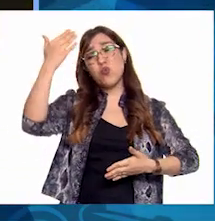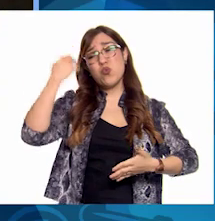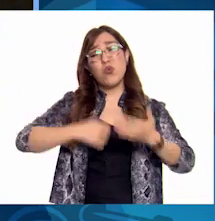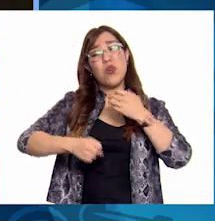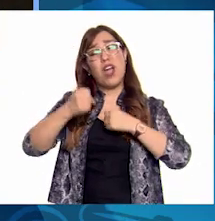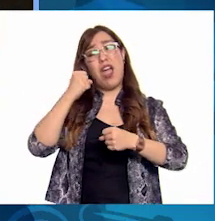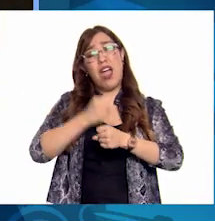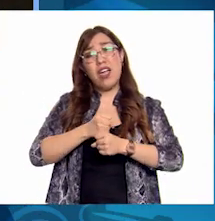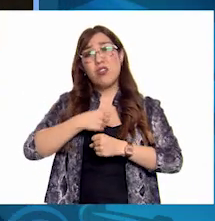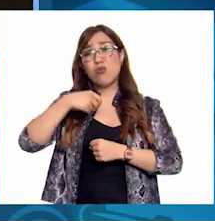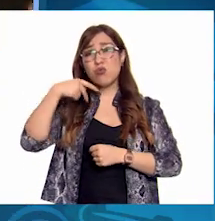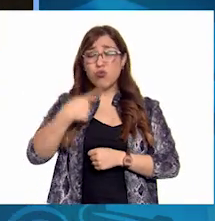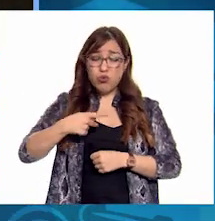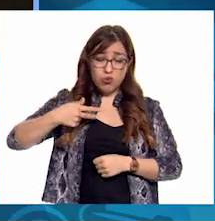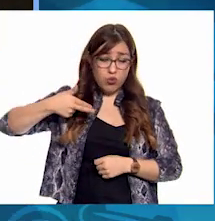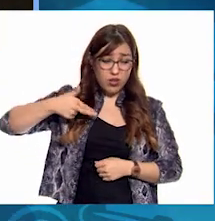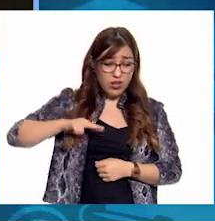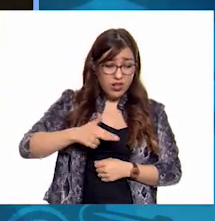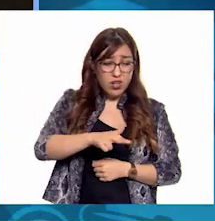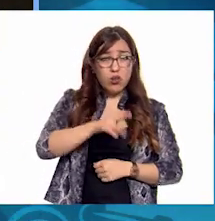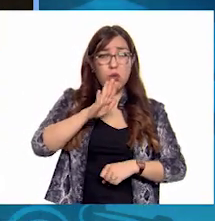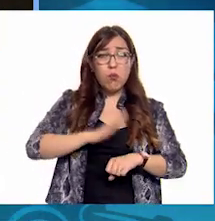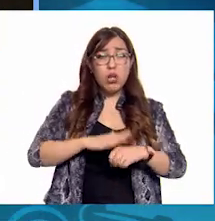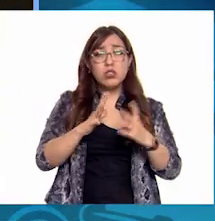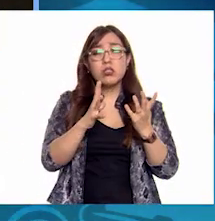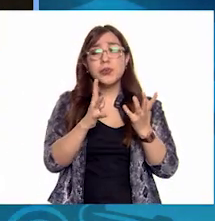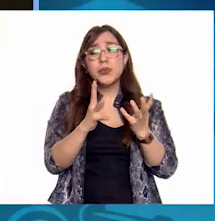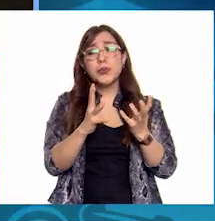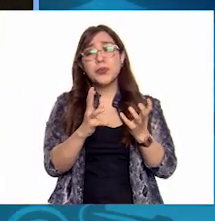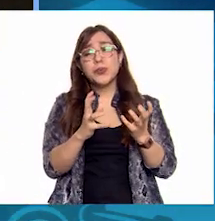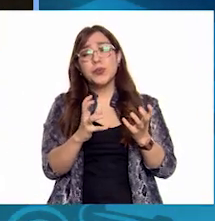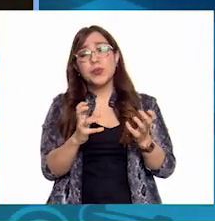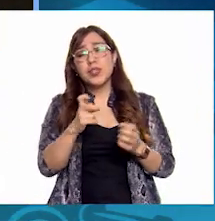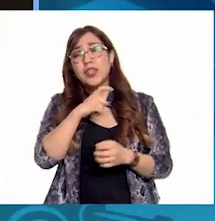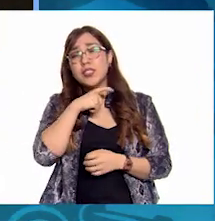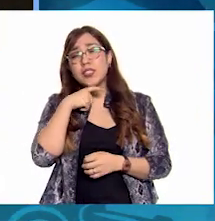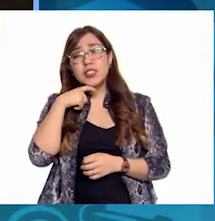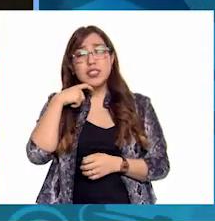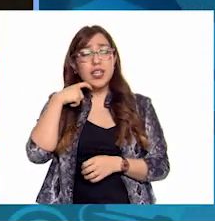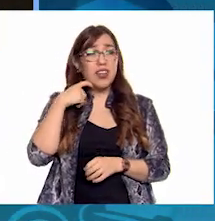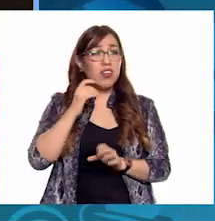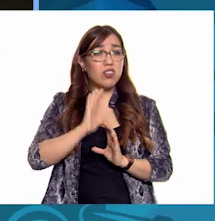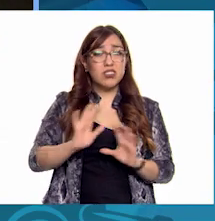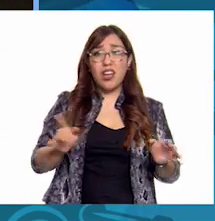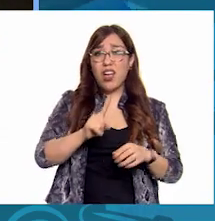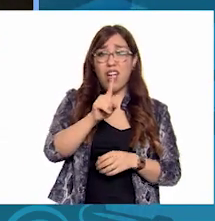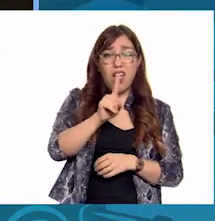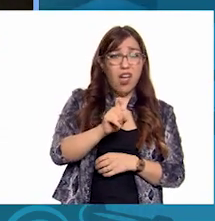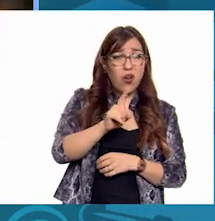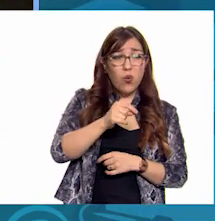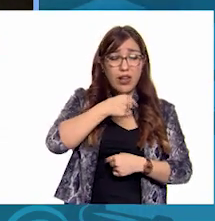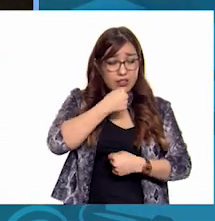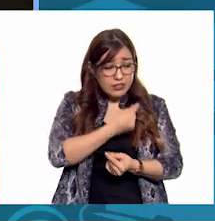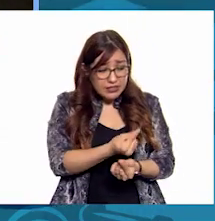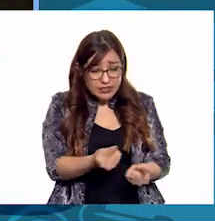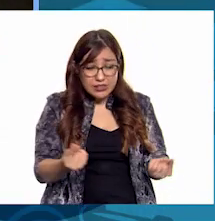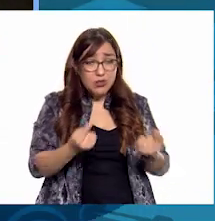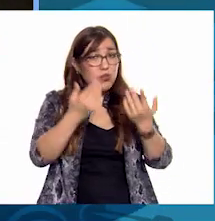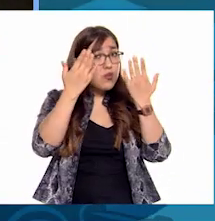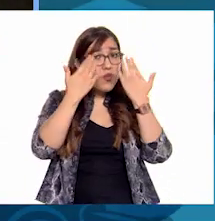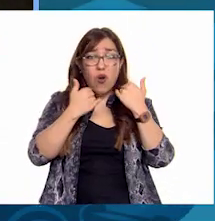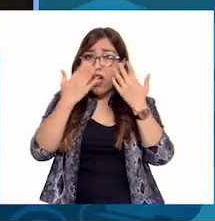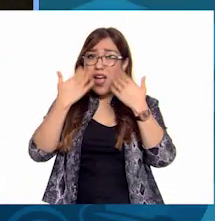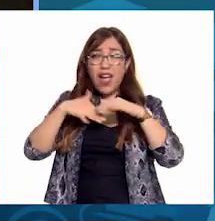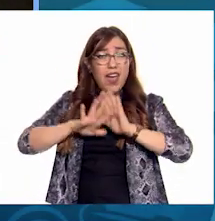vez estaban más, más secos Y apenas había agua para los más pequeños Ya no había agua potable